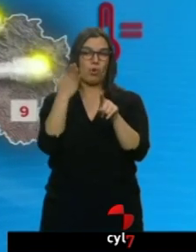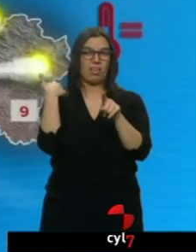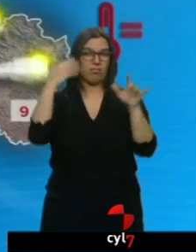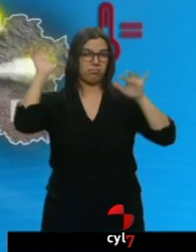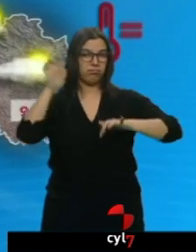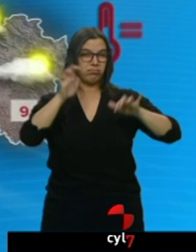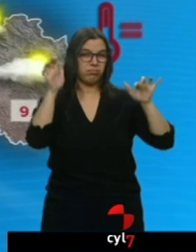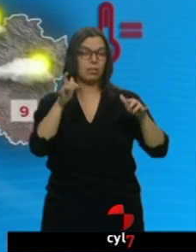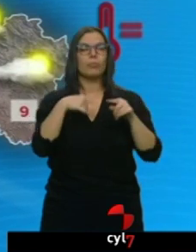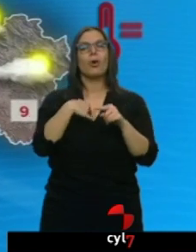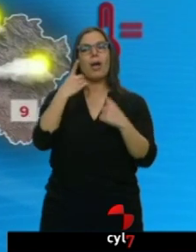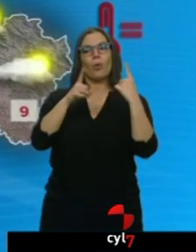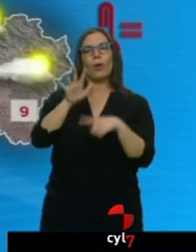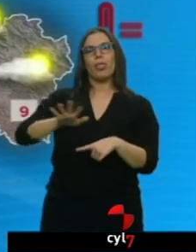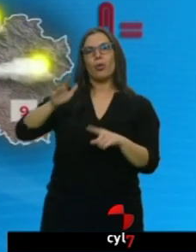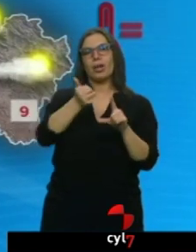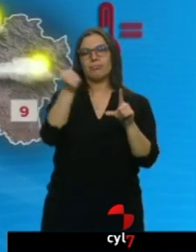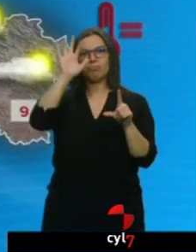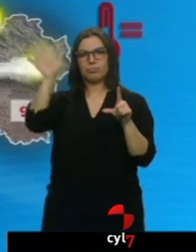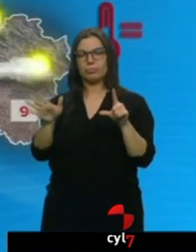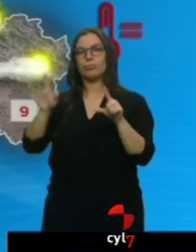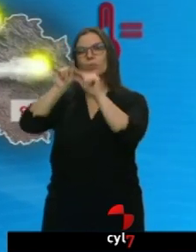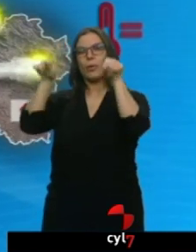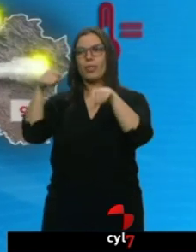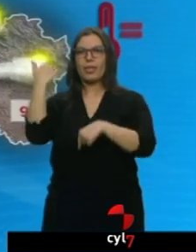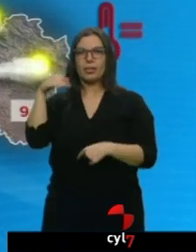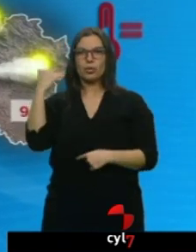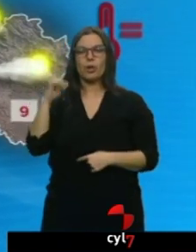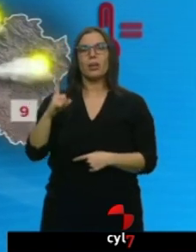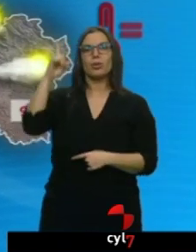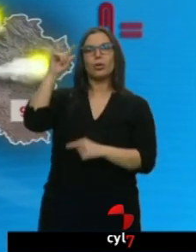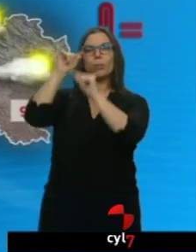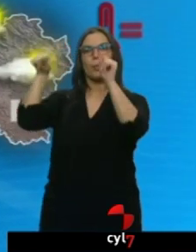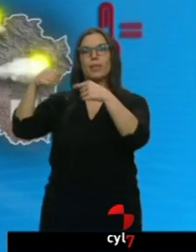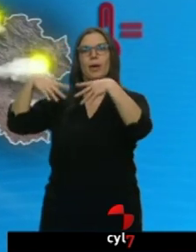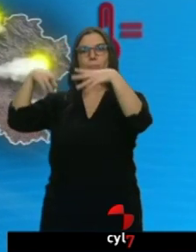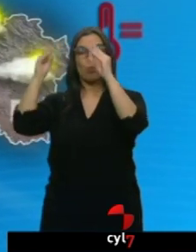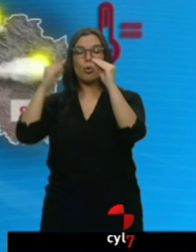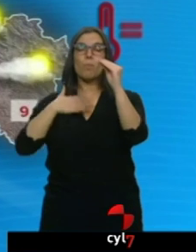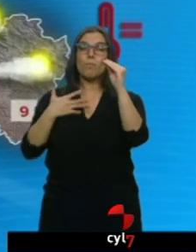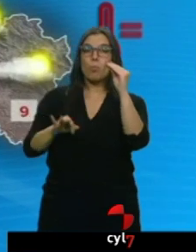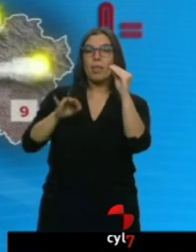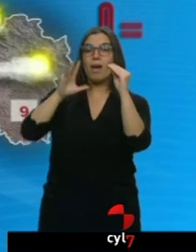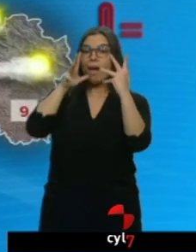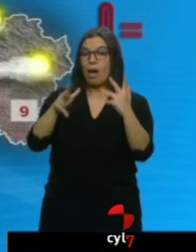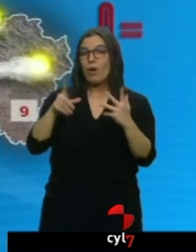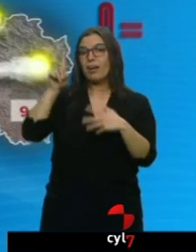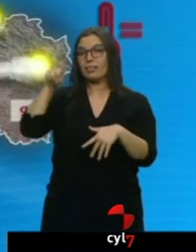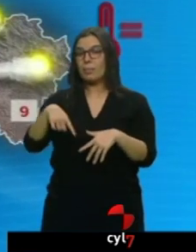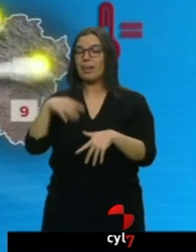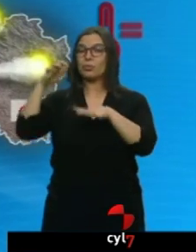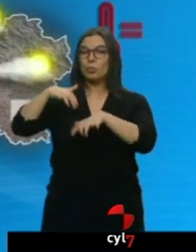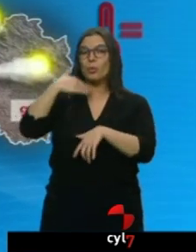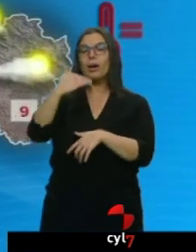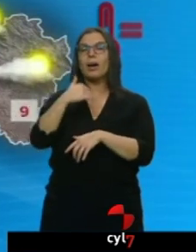muchas zonas de la provincia de Soria y también al norte de la provincia de Burgos e incluso también tenemos ahora mismo algunas precipitaciones en zonas de la